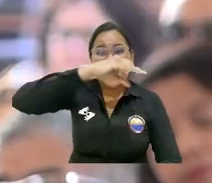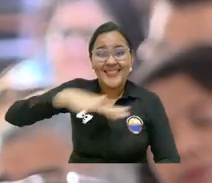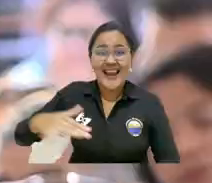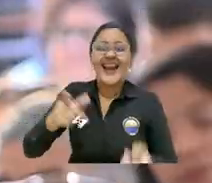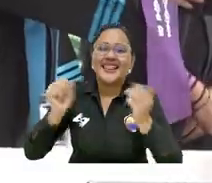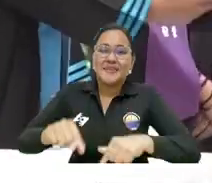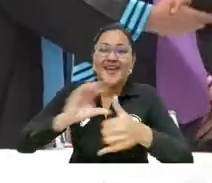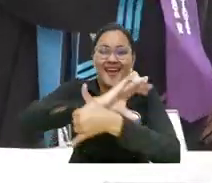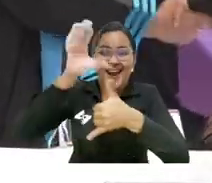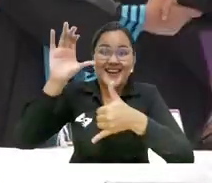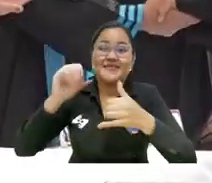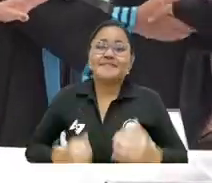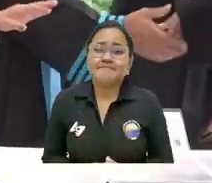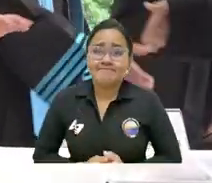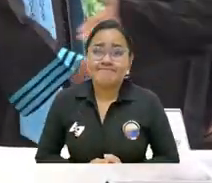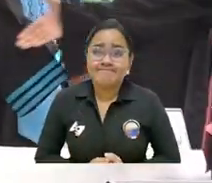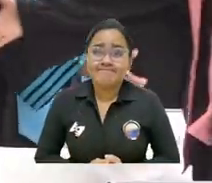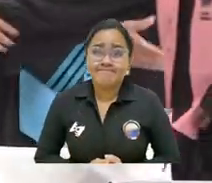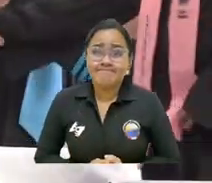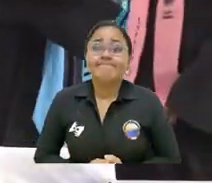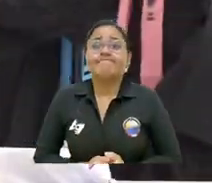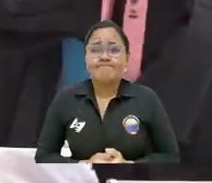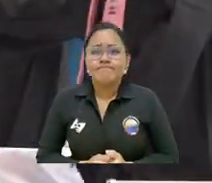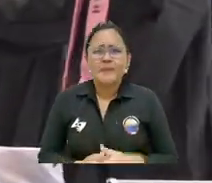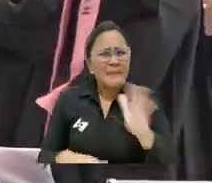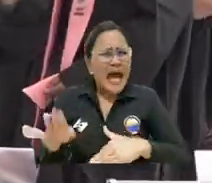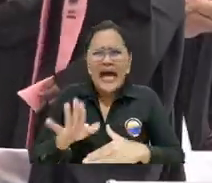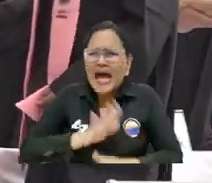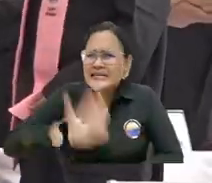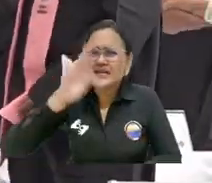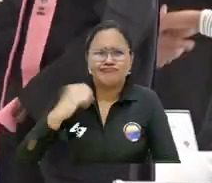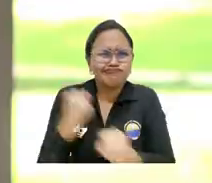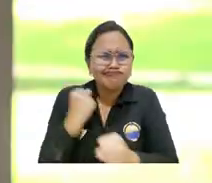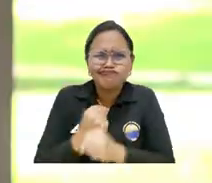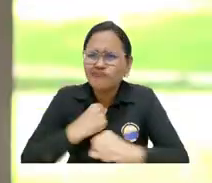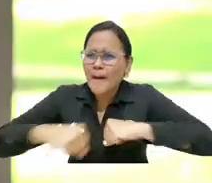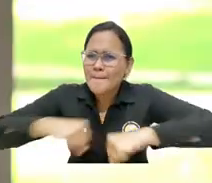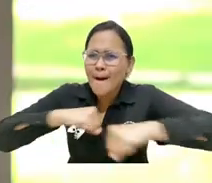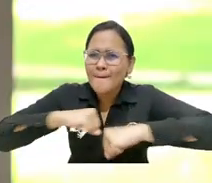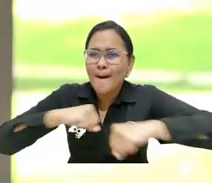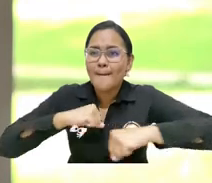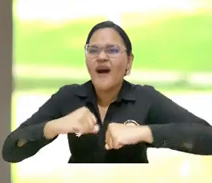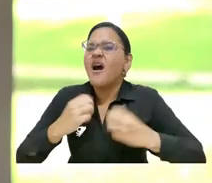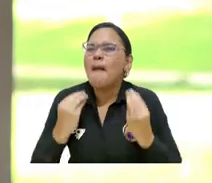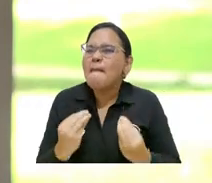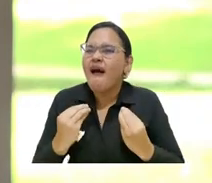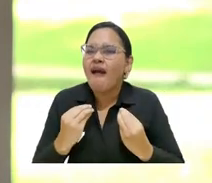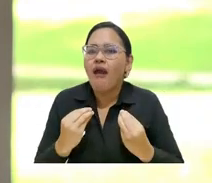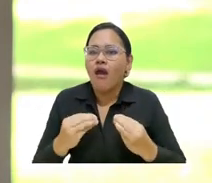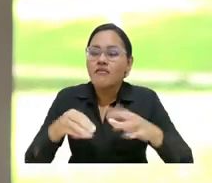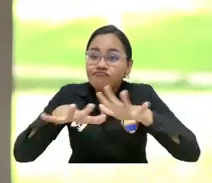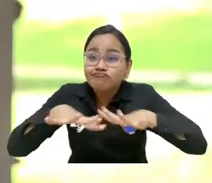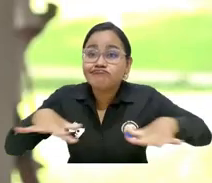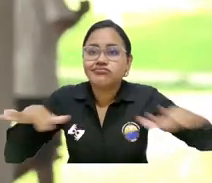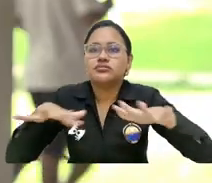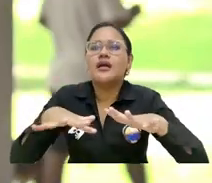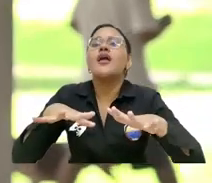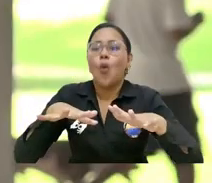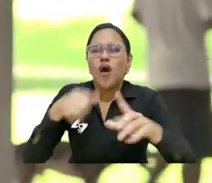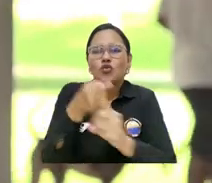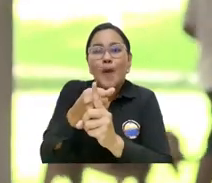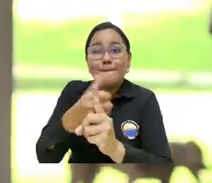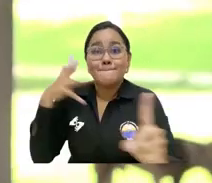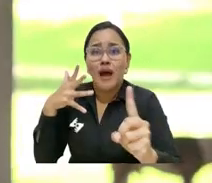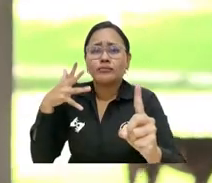demostrados en el Departamento del Magdalena y la región Caribe de Colombia. Un luchador permanente por hacer que los